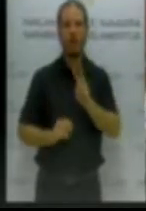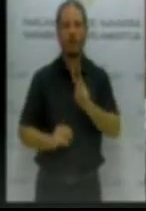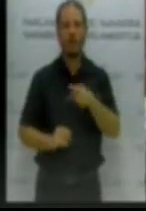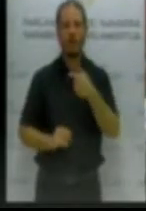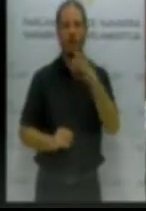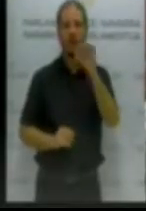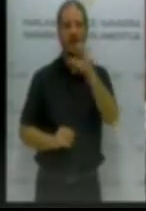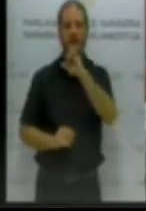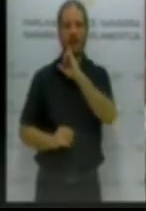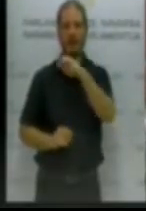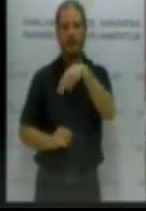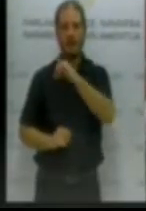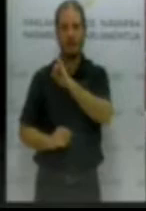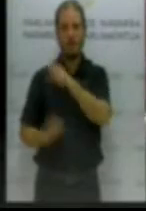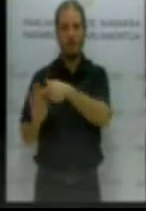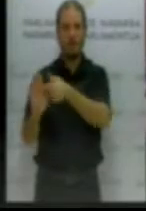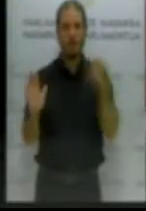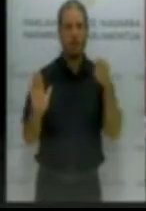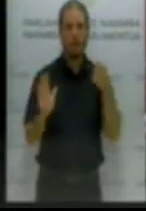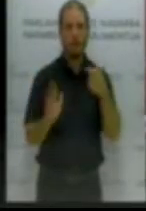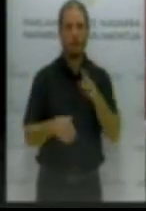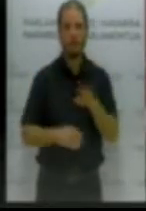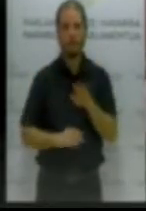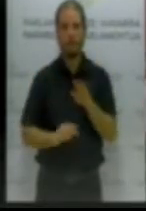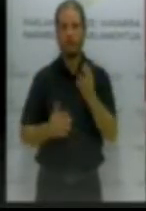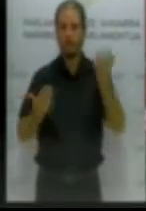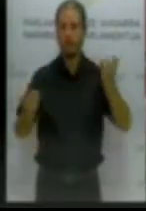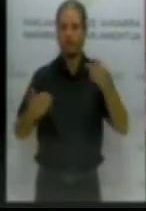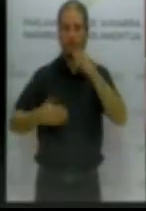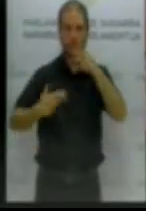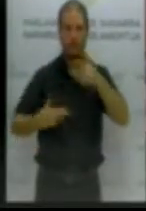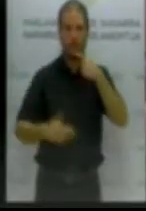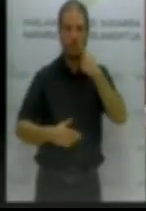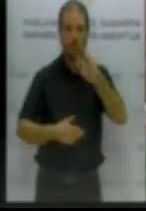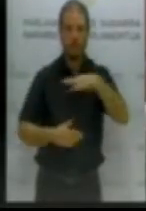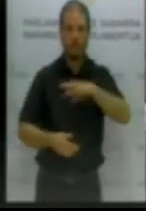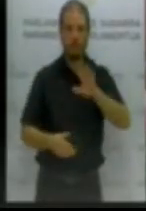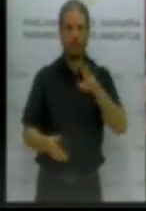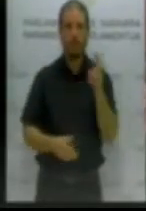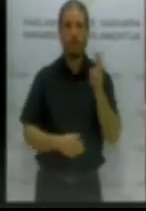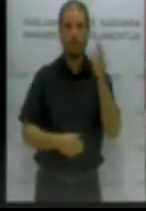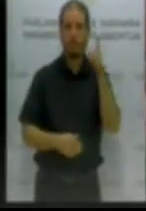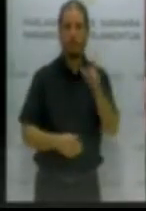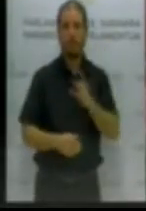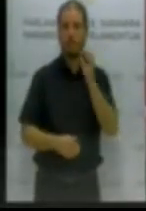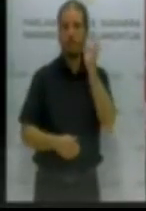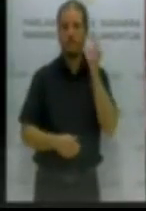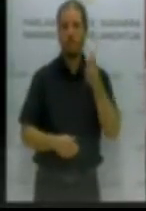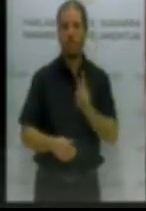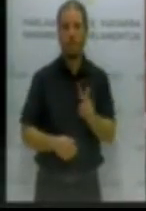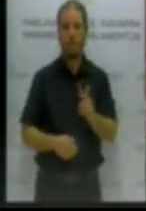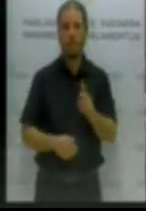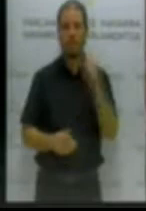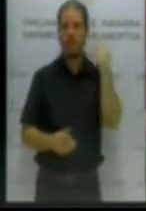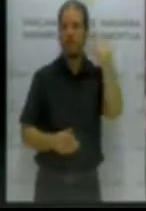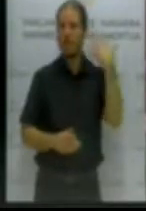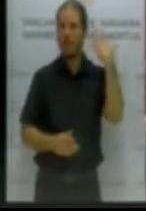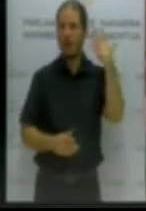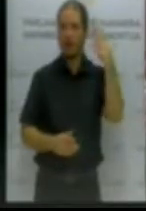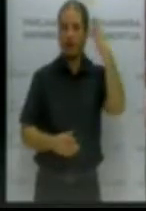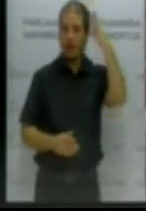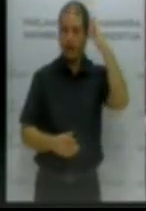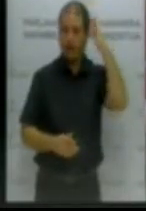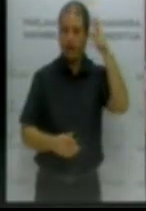De tal forma que podemos decir hoy que las viudas en Navarra no tienen garantizada una renta